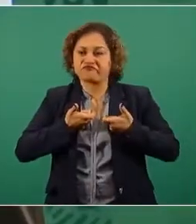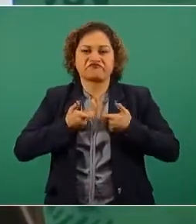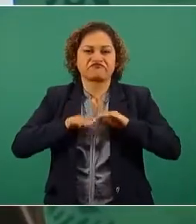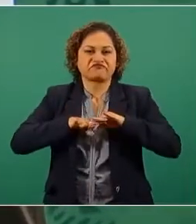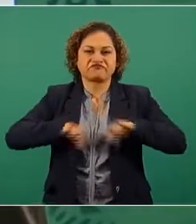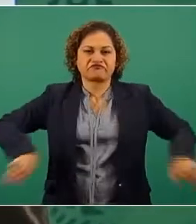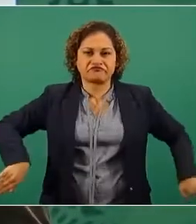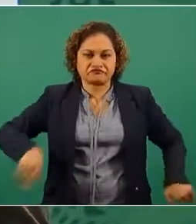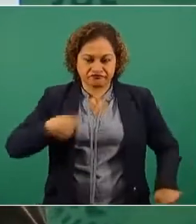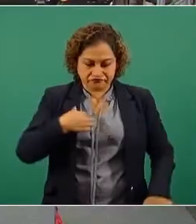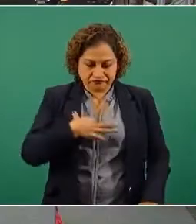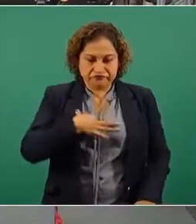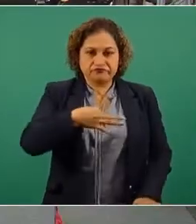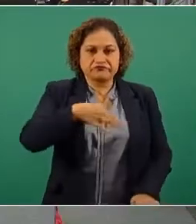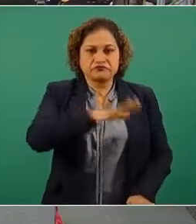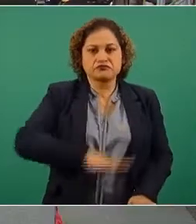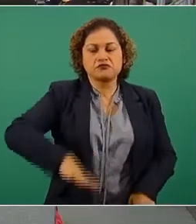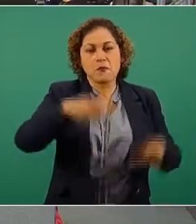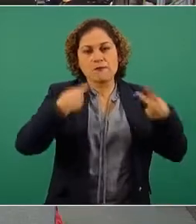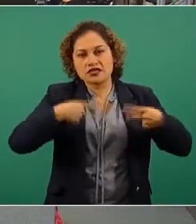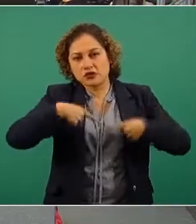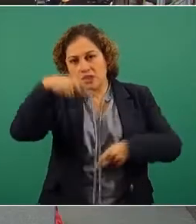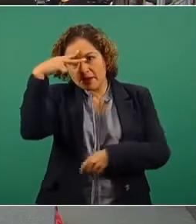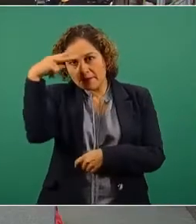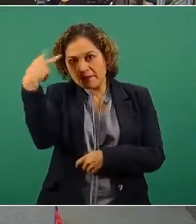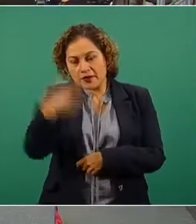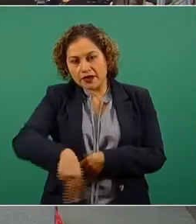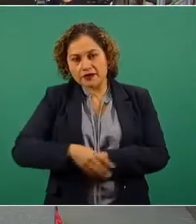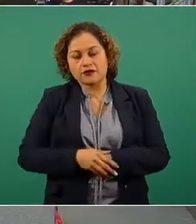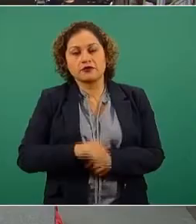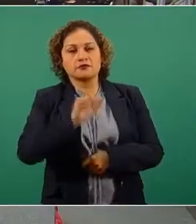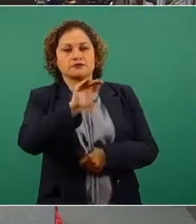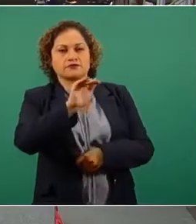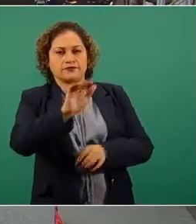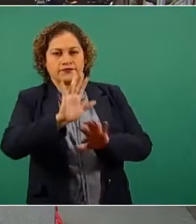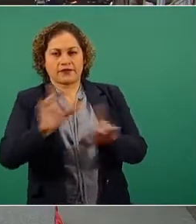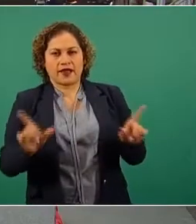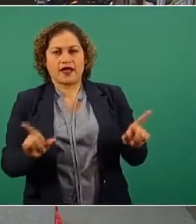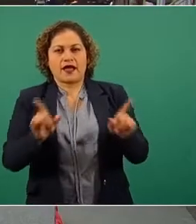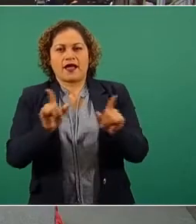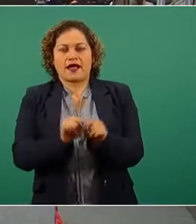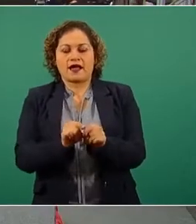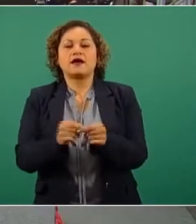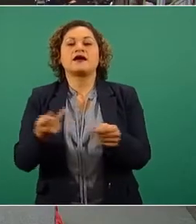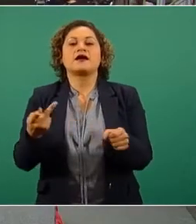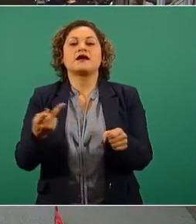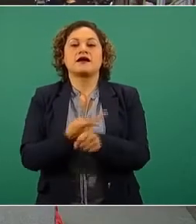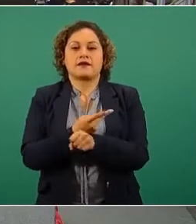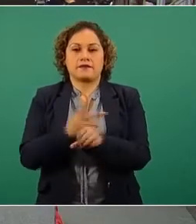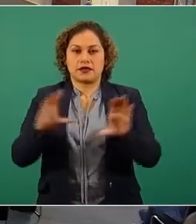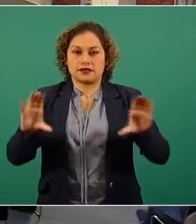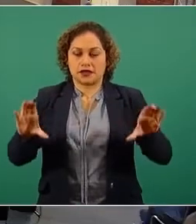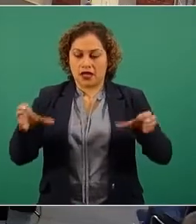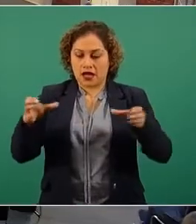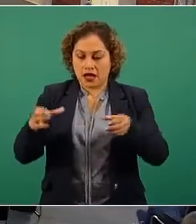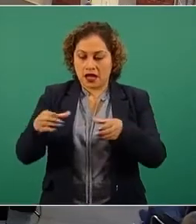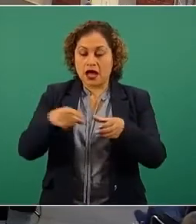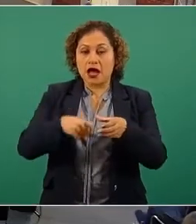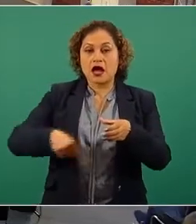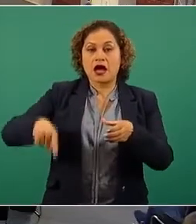Presidente, y ya para cerrar sobre este asunto, hacia el ejercicio de parlamento abierto que quieren hacer en el Congreso,